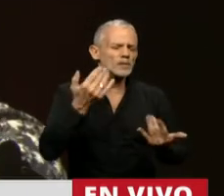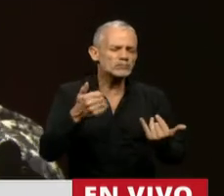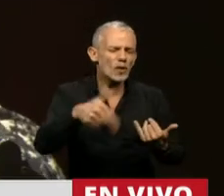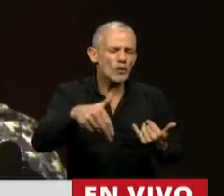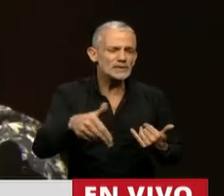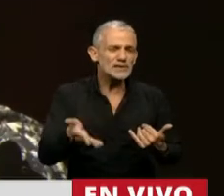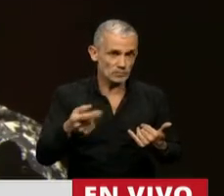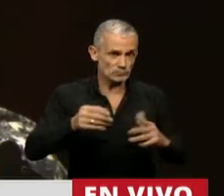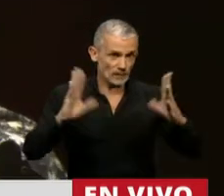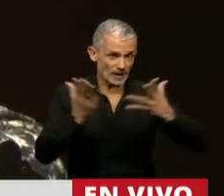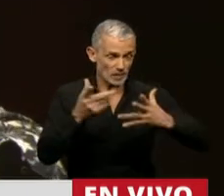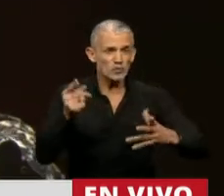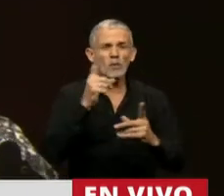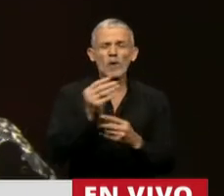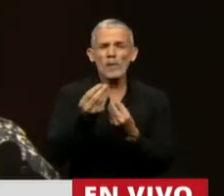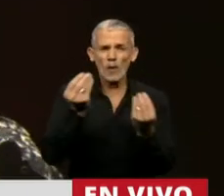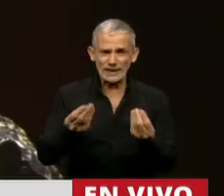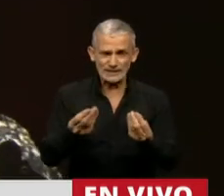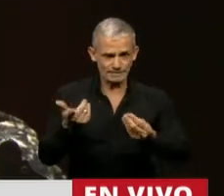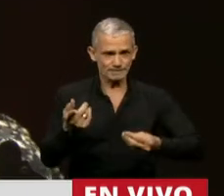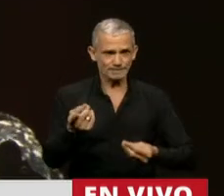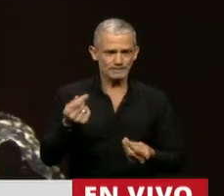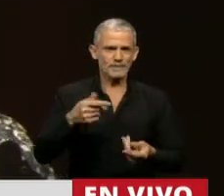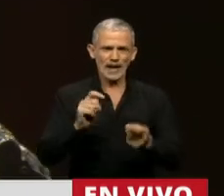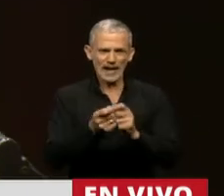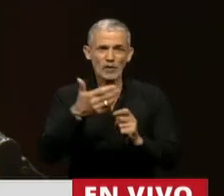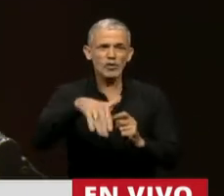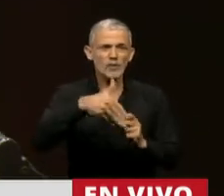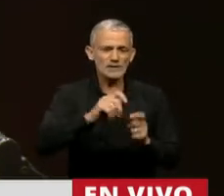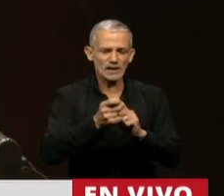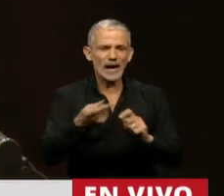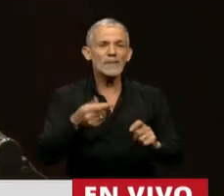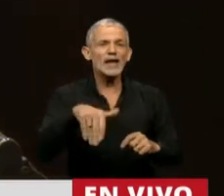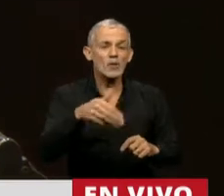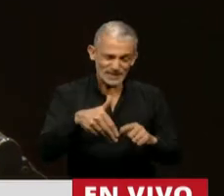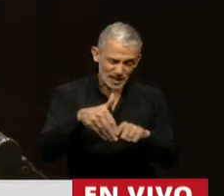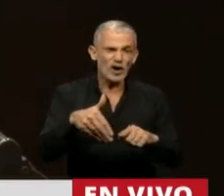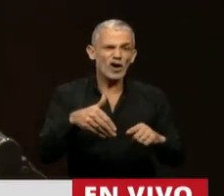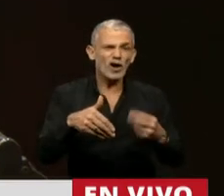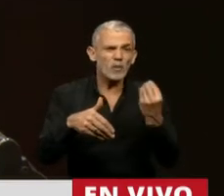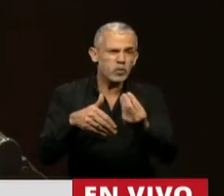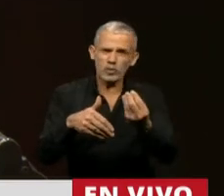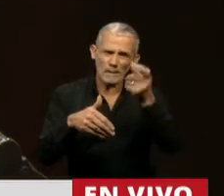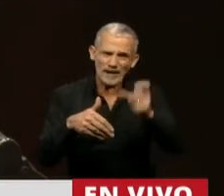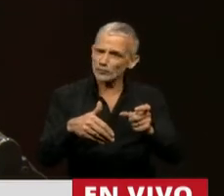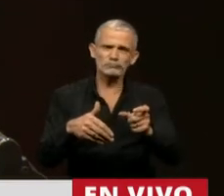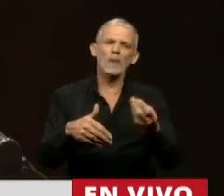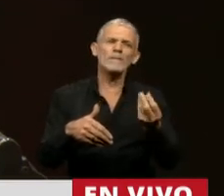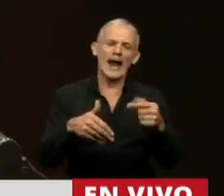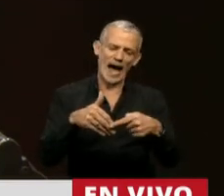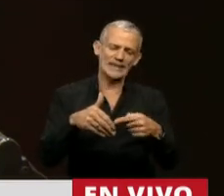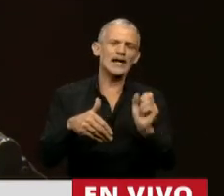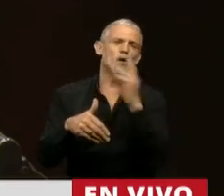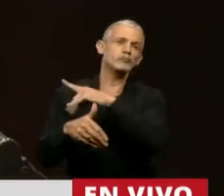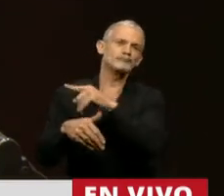realidad en este mundo el problema que hay es que lo que cambian de domicilio es el dinero, no cambian de domicilio las personas. Cuando